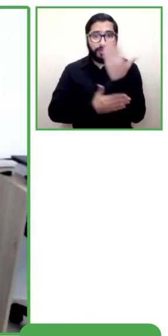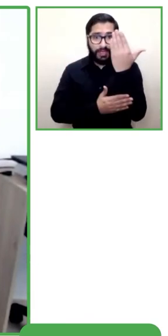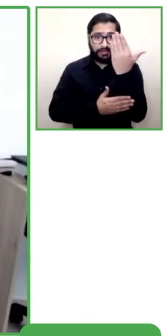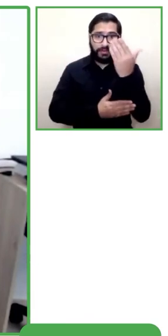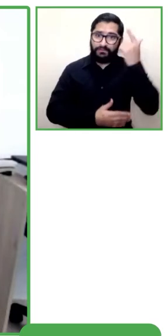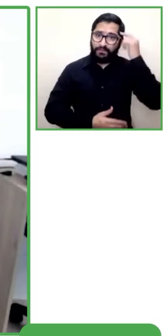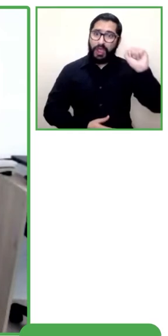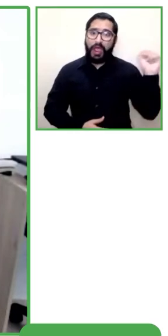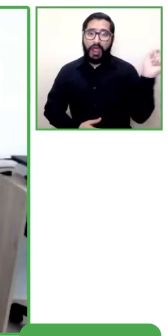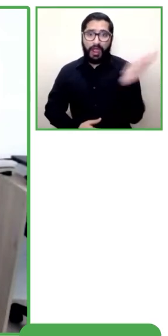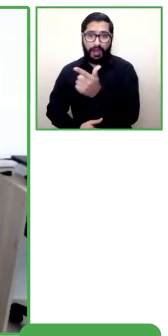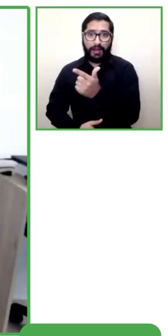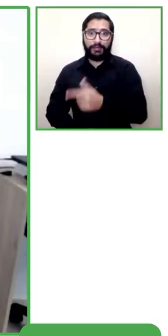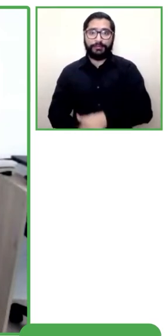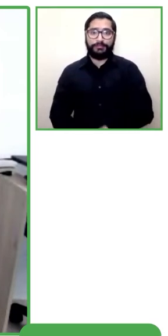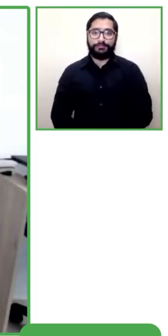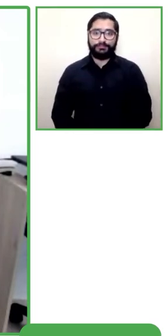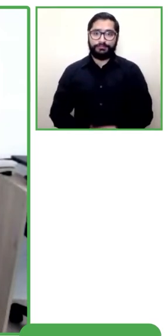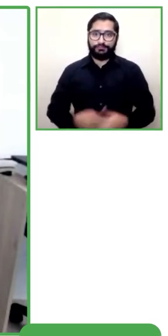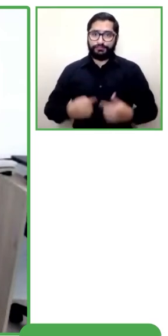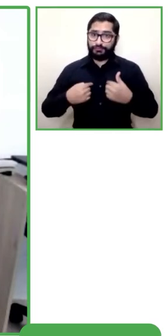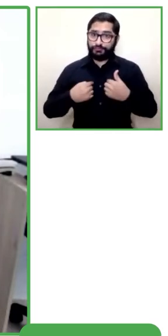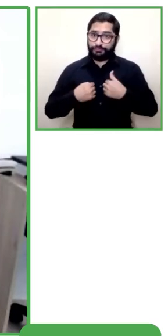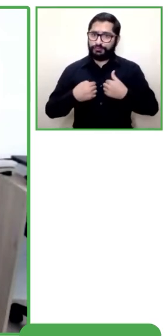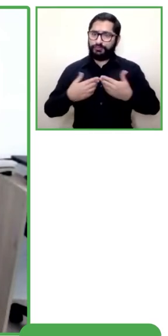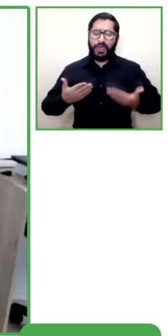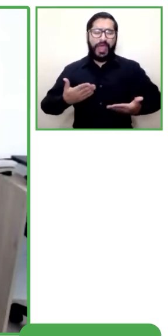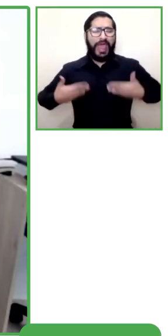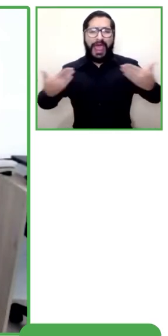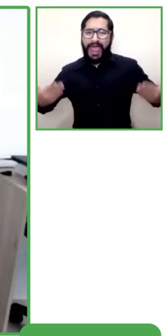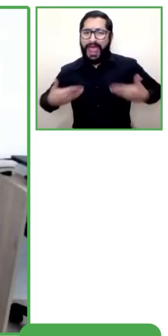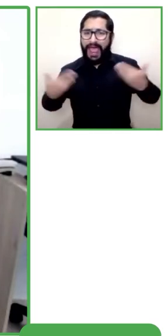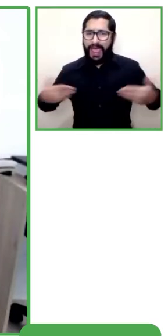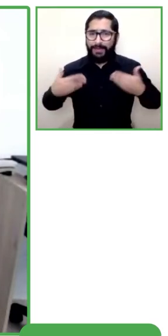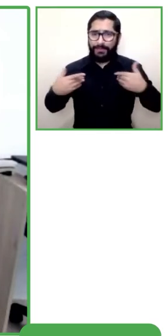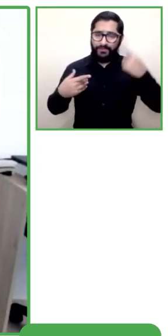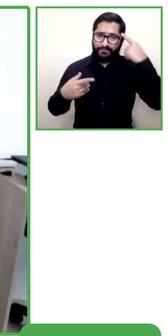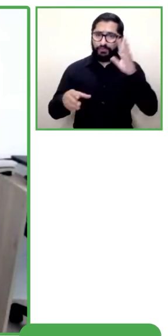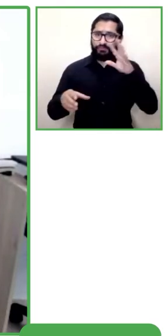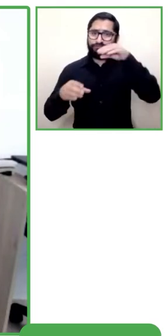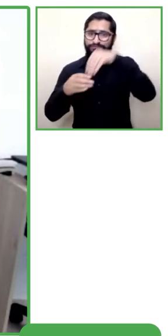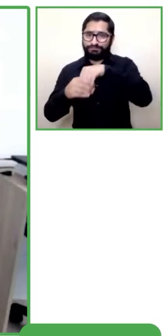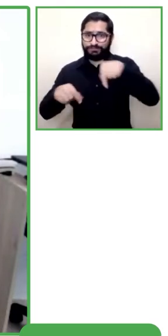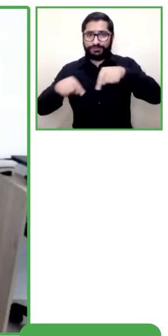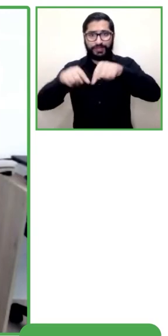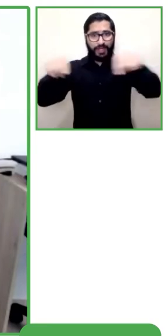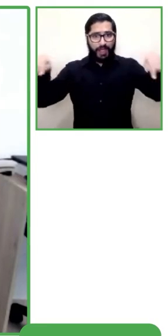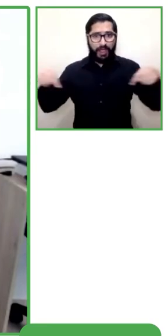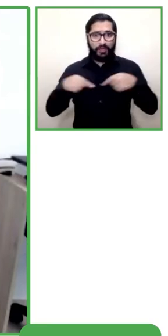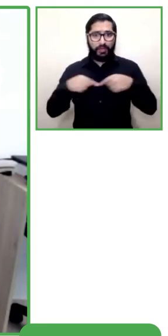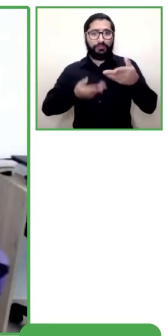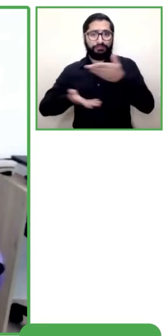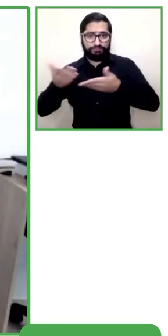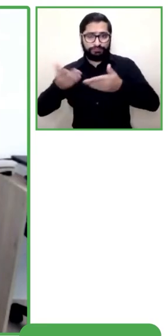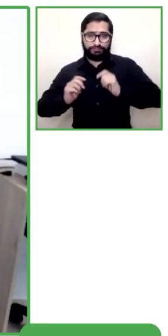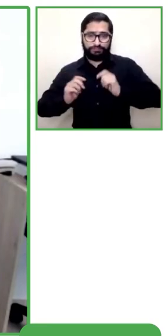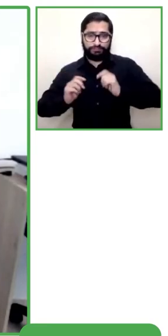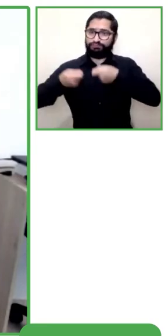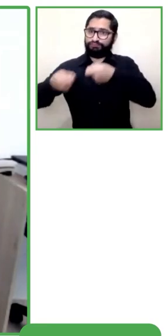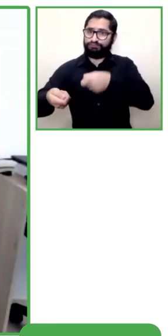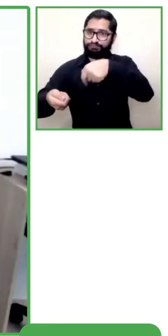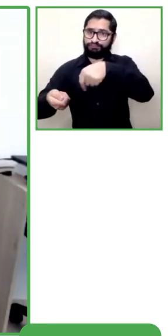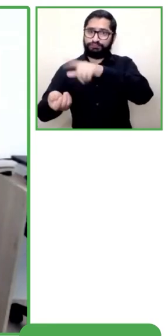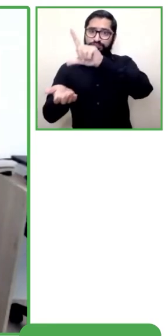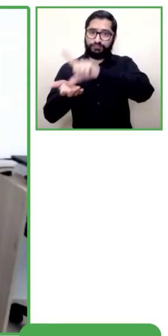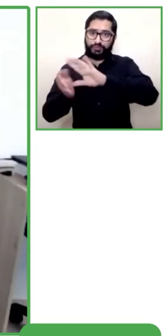Estoy muy contento de poder participar en este espacio y de haber recibido esta invitación. Quiero presentarles el Centro de Relevo.